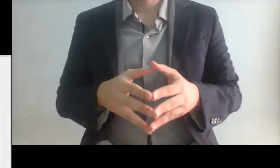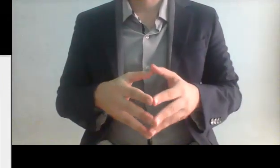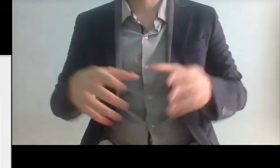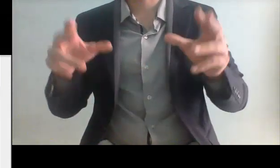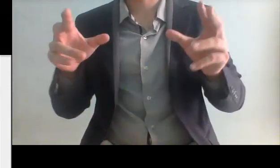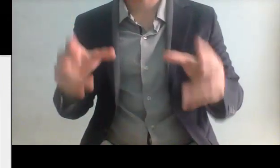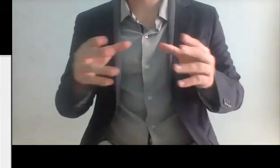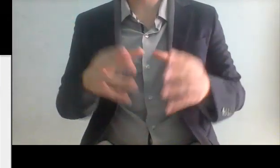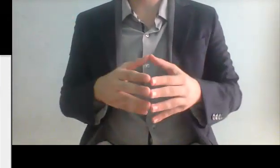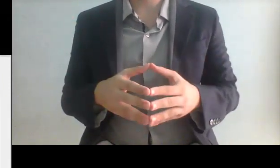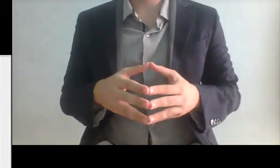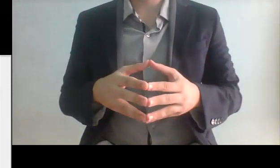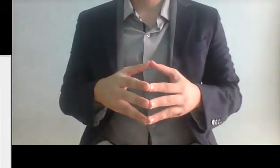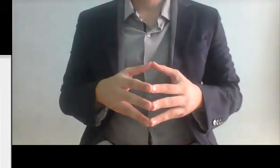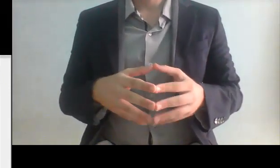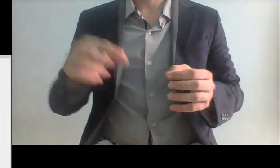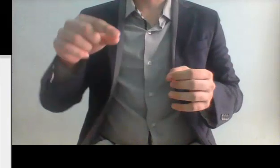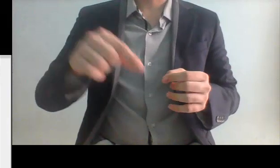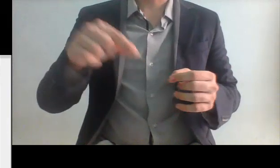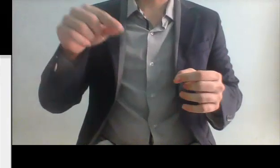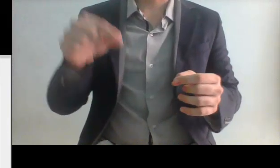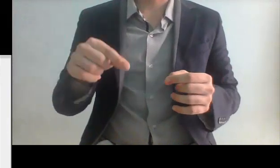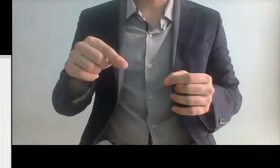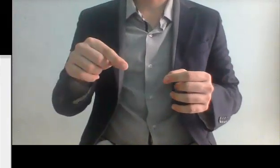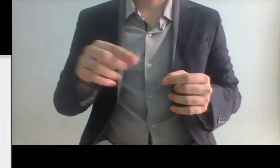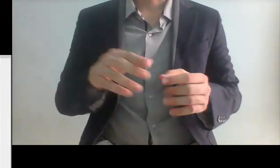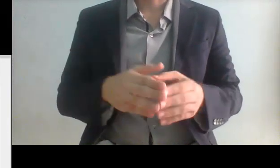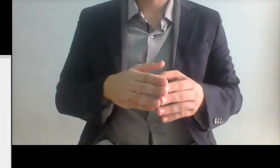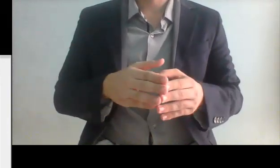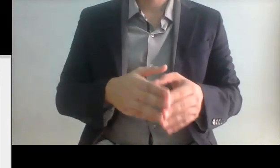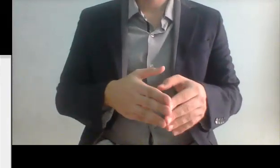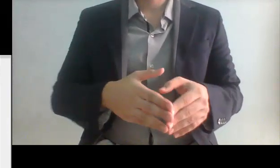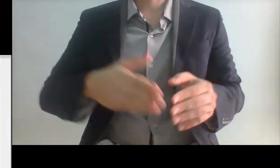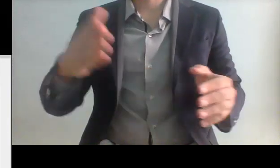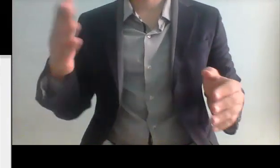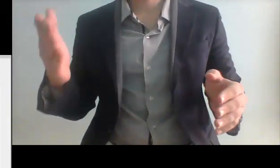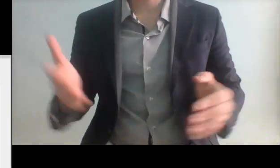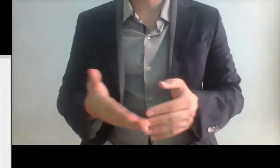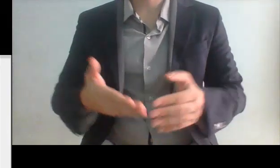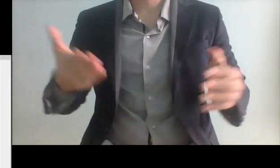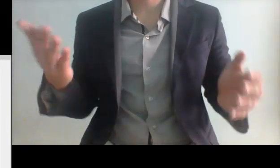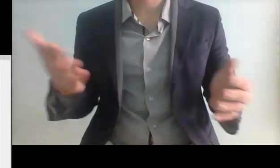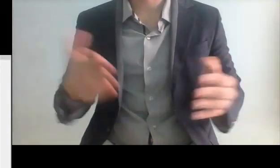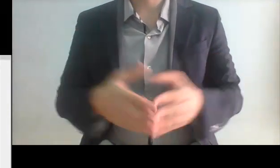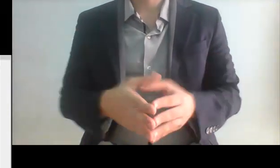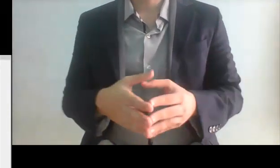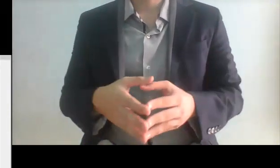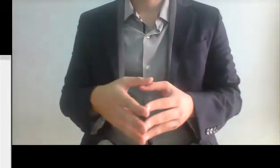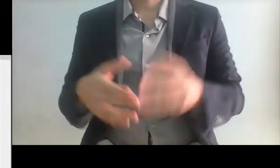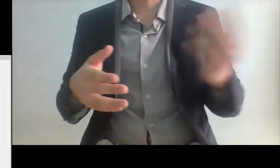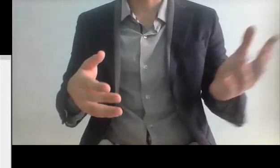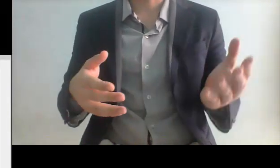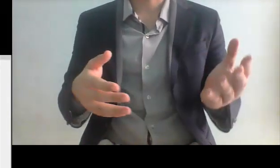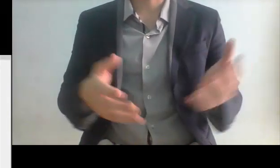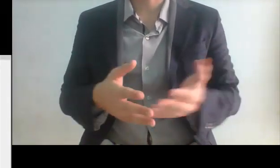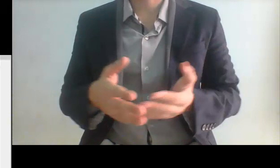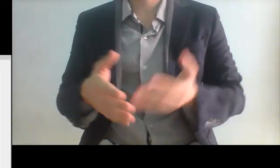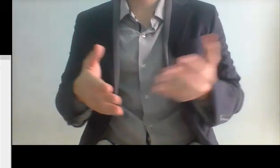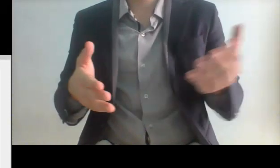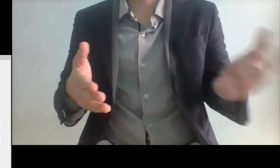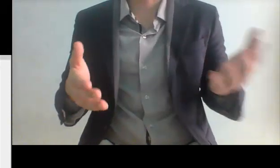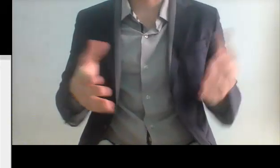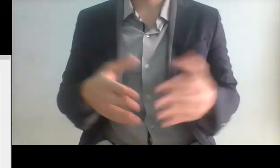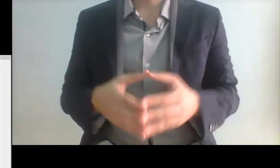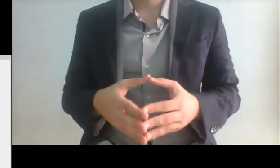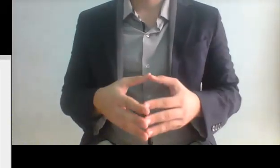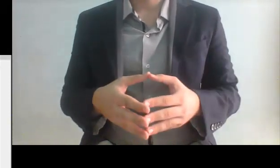y lo hicieran medianamente bien y qué fue lo que hicieron uno se convirtió en un psicópata asesino y otro se convirtió